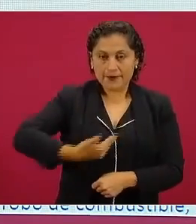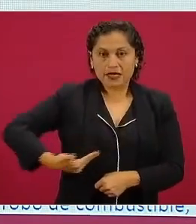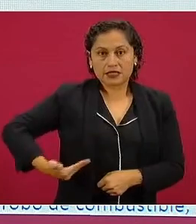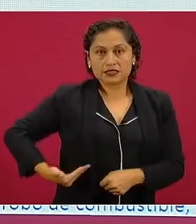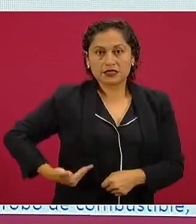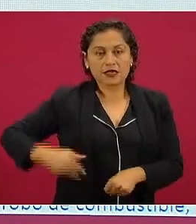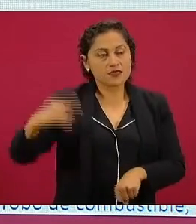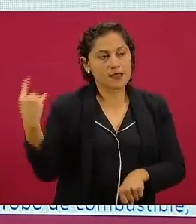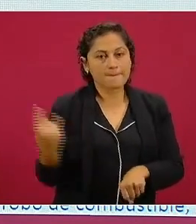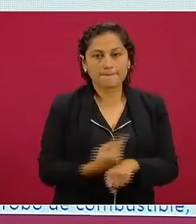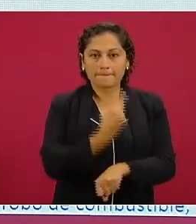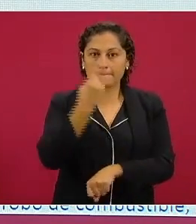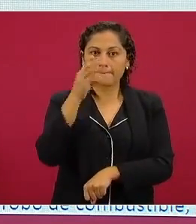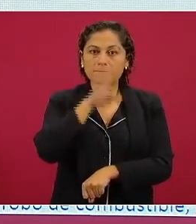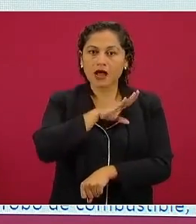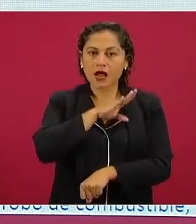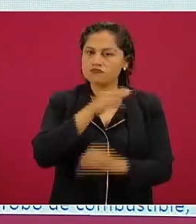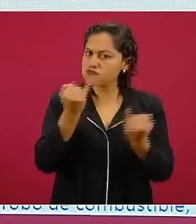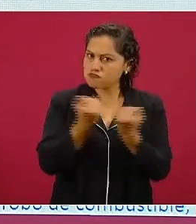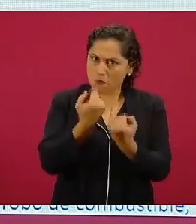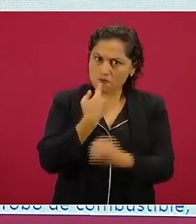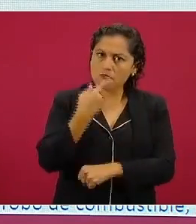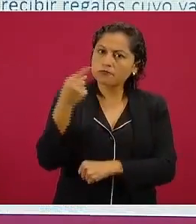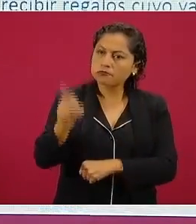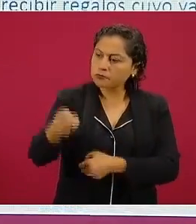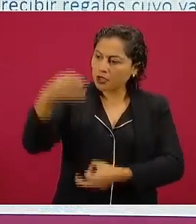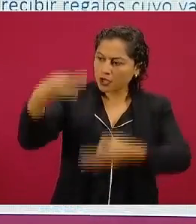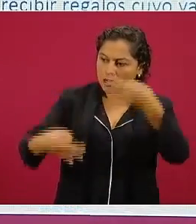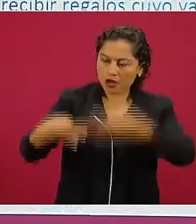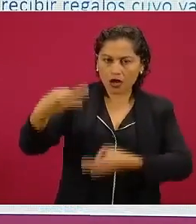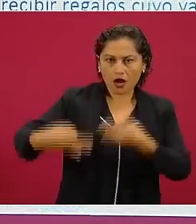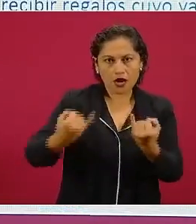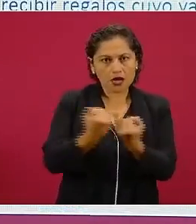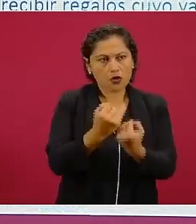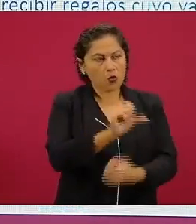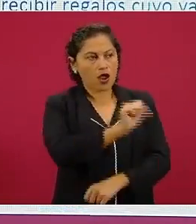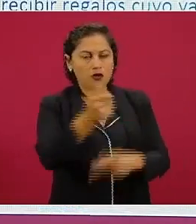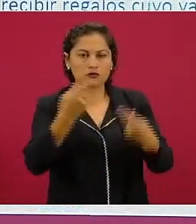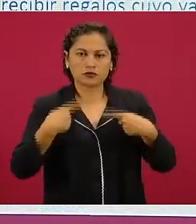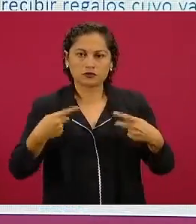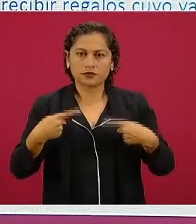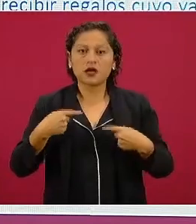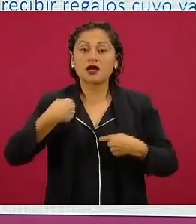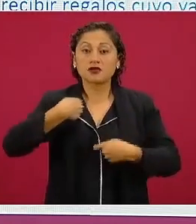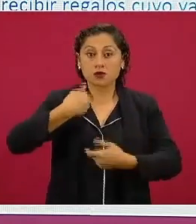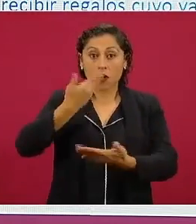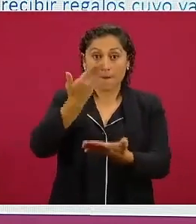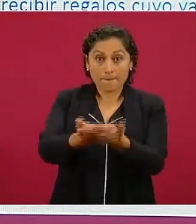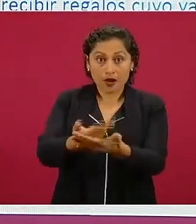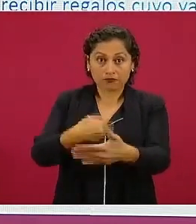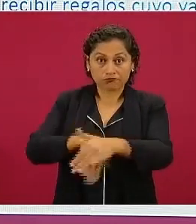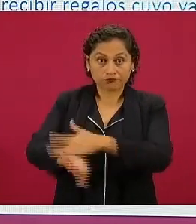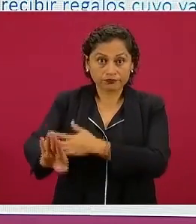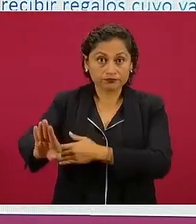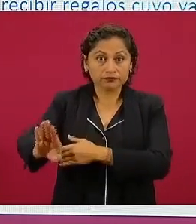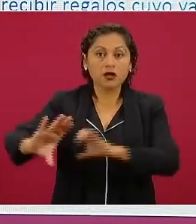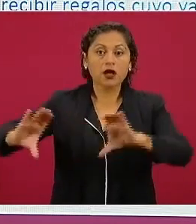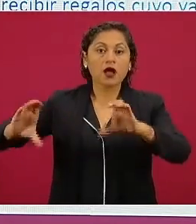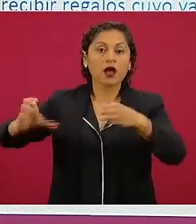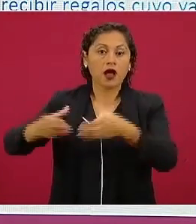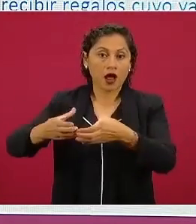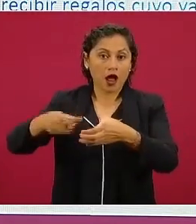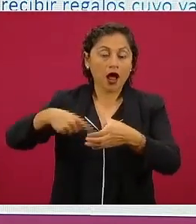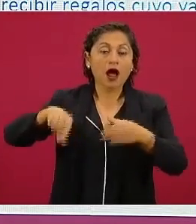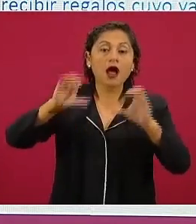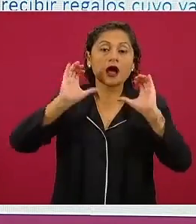ciudadano cumplido mandé la iniciativa ya se aprobó en la